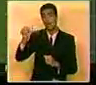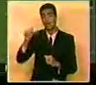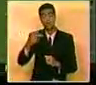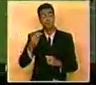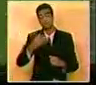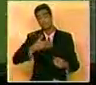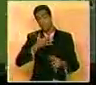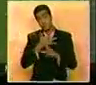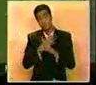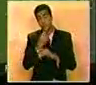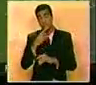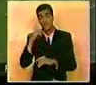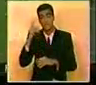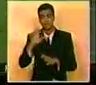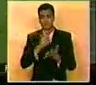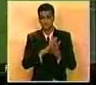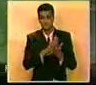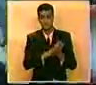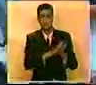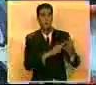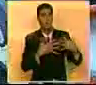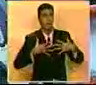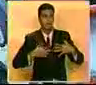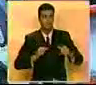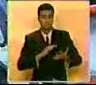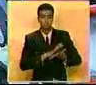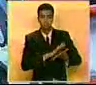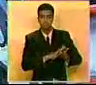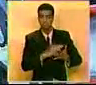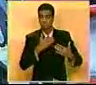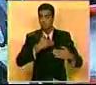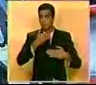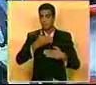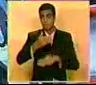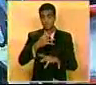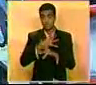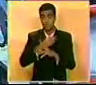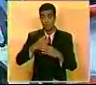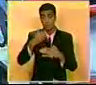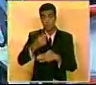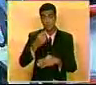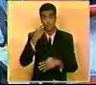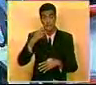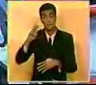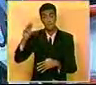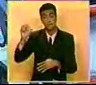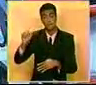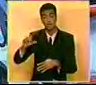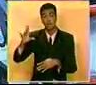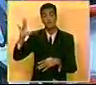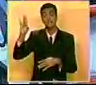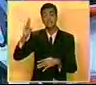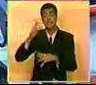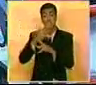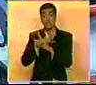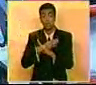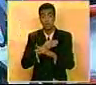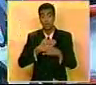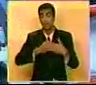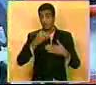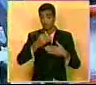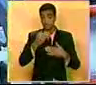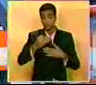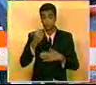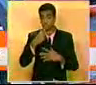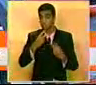jugó, el técnico Gregorio Manzano prefirió darle descanso, de cara al próximo compromiso de la Liga Española. Recuerden que el mayor cae lleva ya siete partidos sin